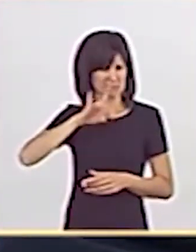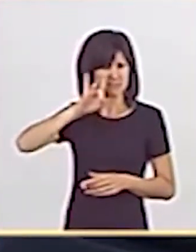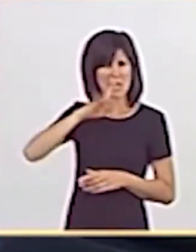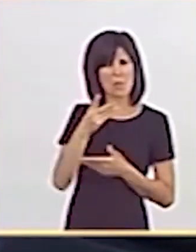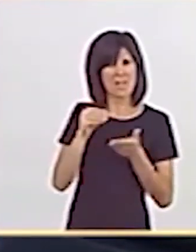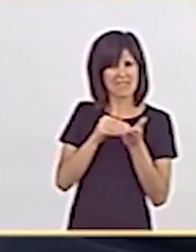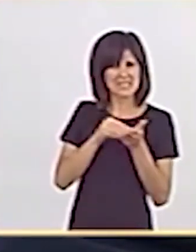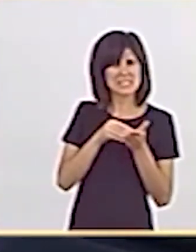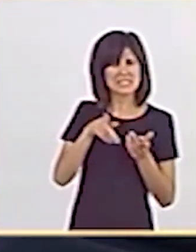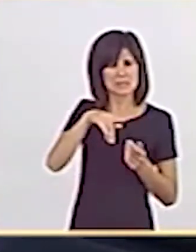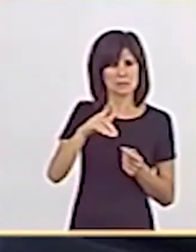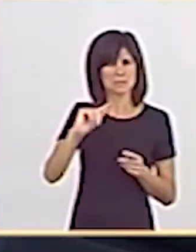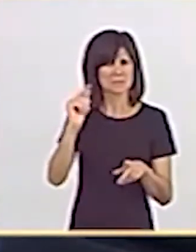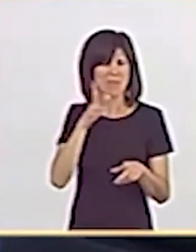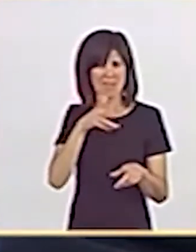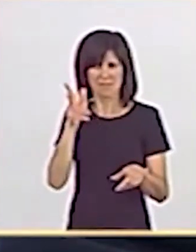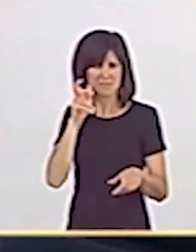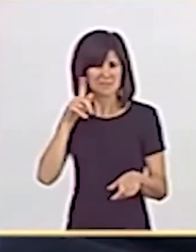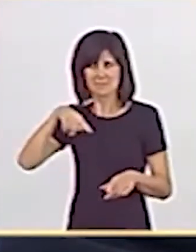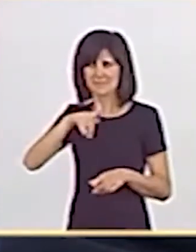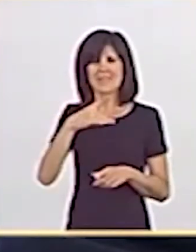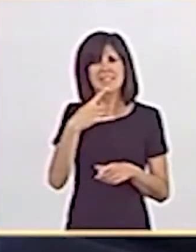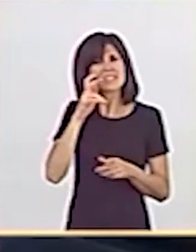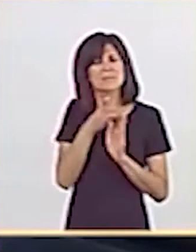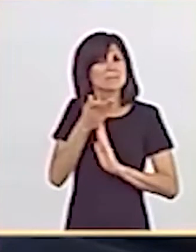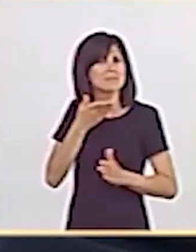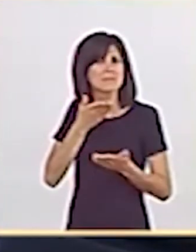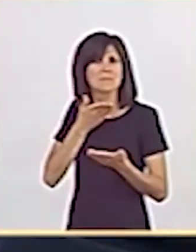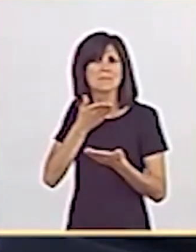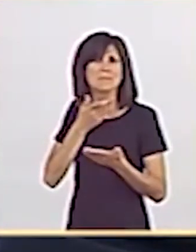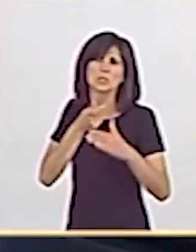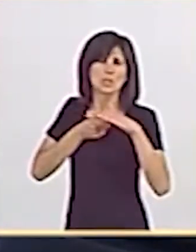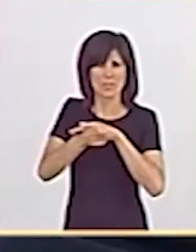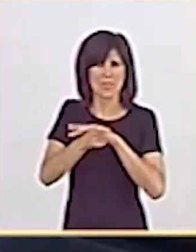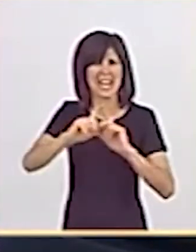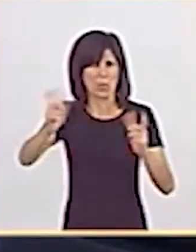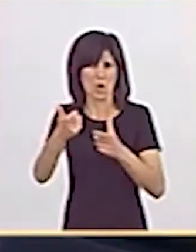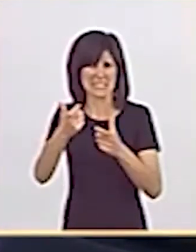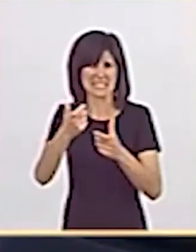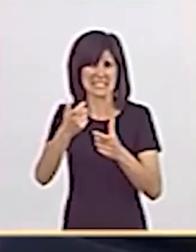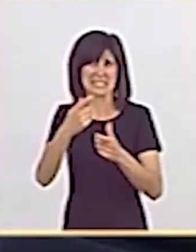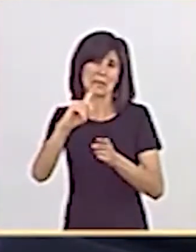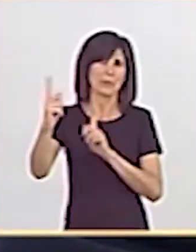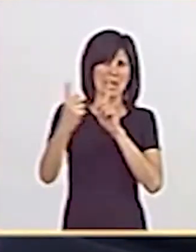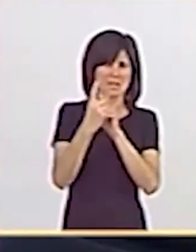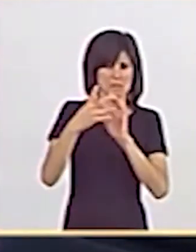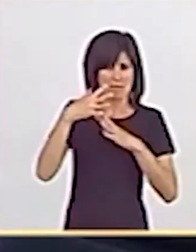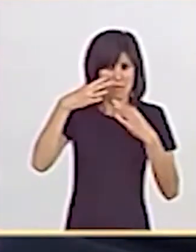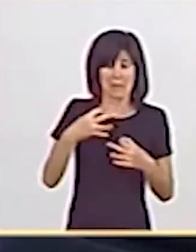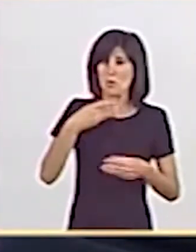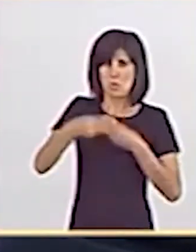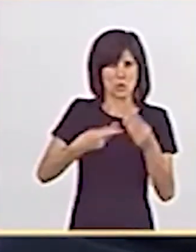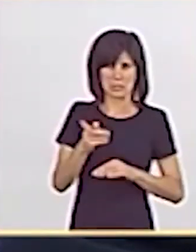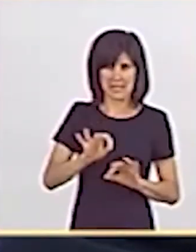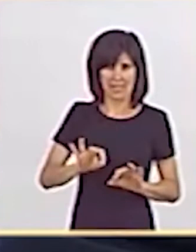casos escuchar, como escuchamos ahora mismo en esta Cámara, solicitud de reuniones bilaterales cuando formalmente ni tan siquiera se hicieron.